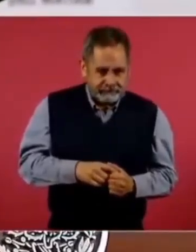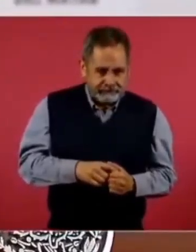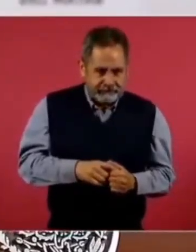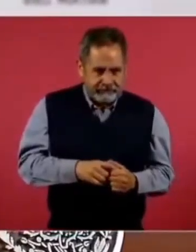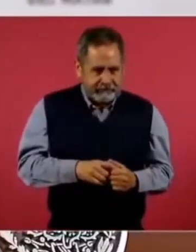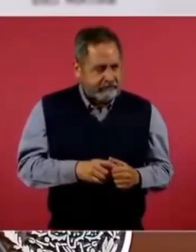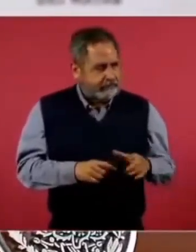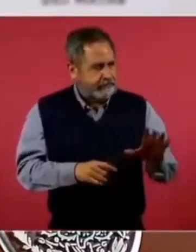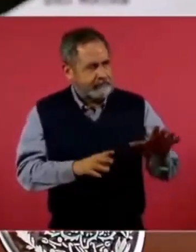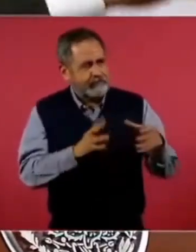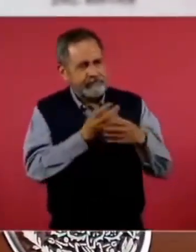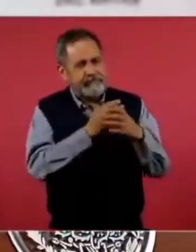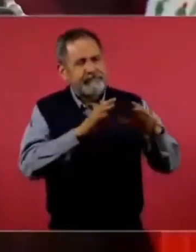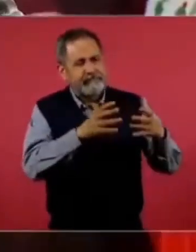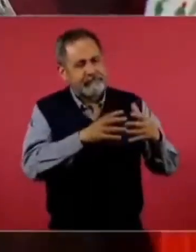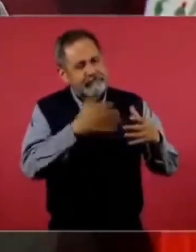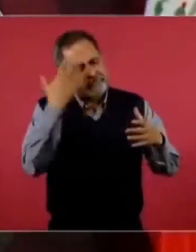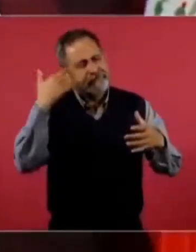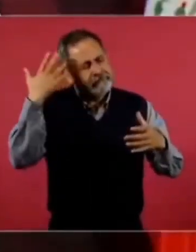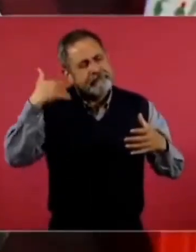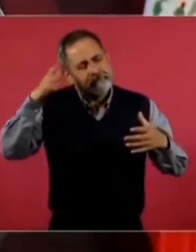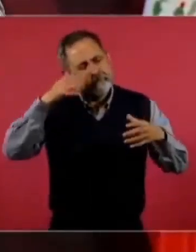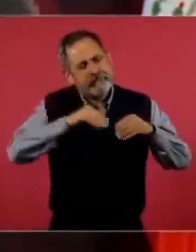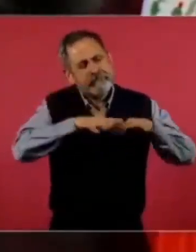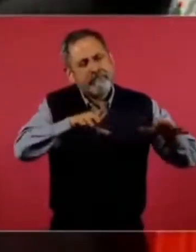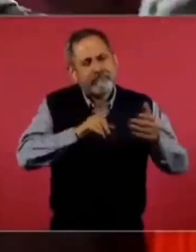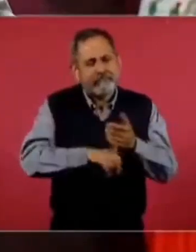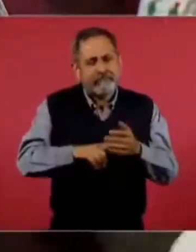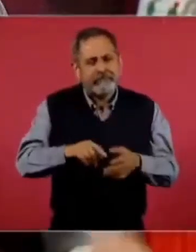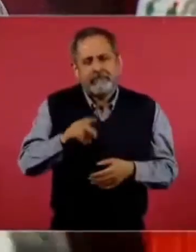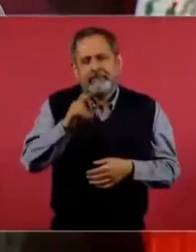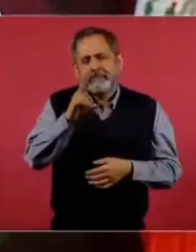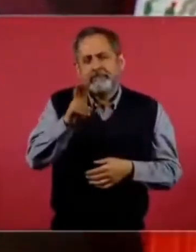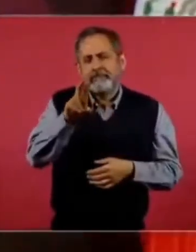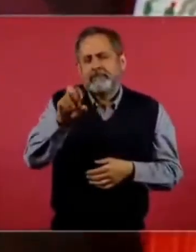que se extendió de la Unión Soviética.